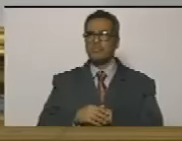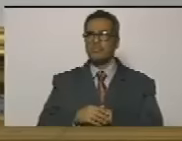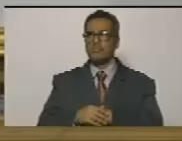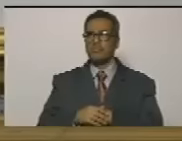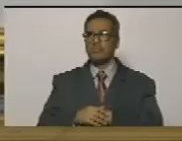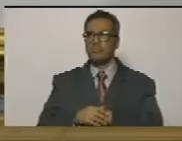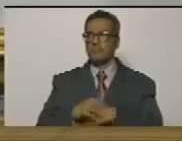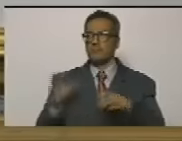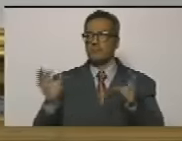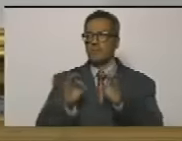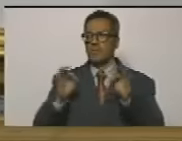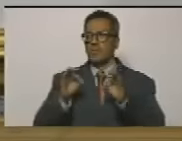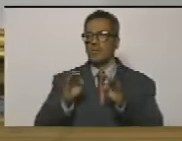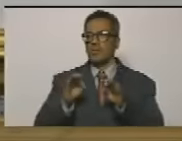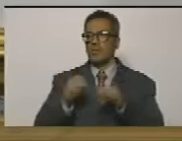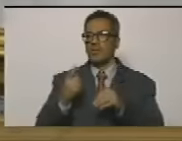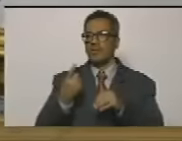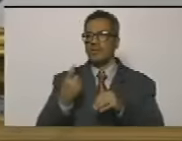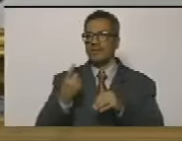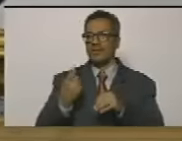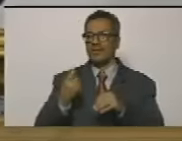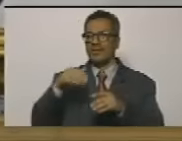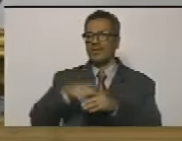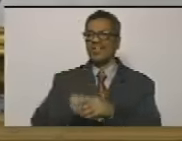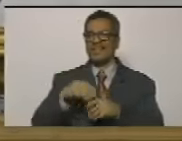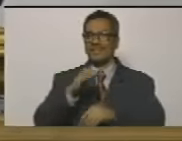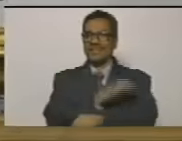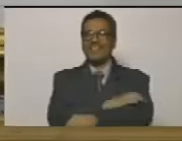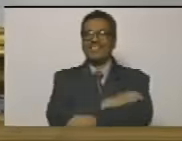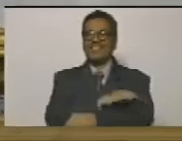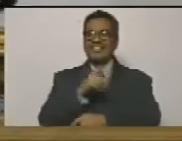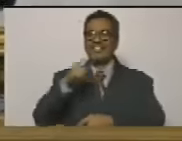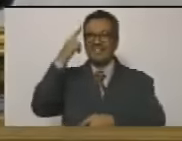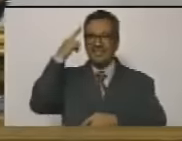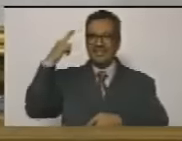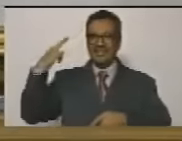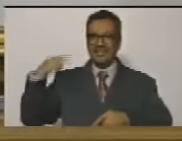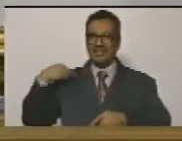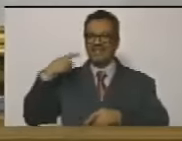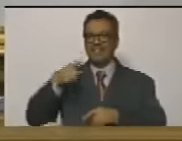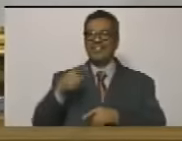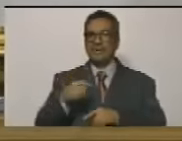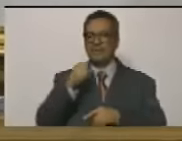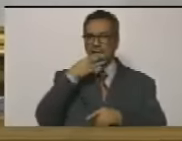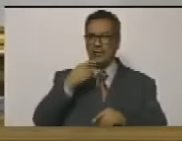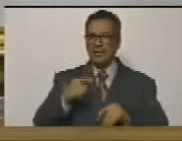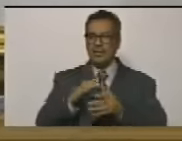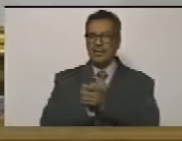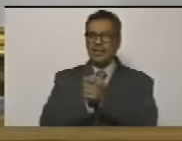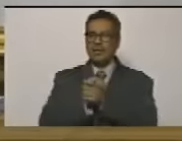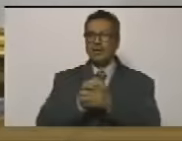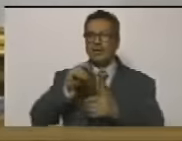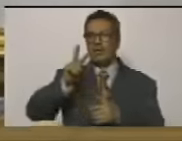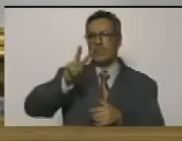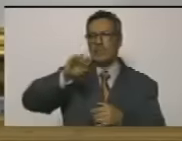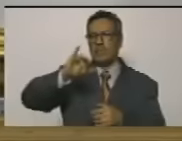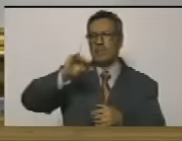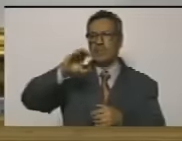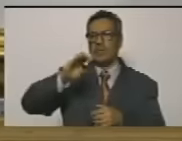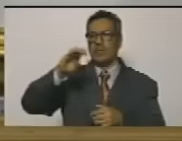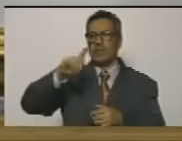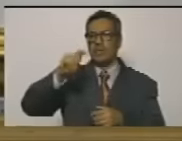no hacen los votos no hacen falta los votos en ninguna oposición para honrar a tan extraordinario compañero como es Víctor Hugo